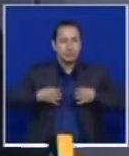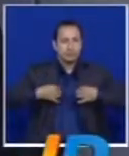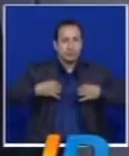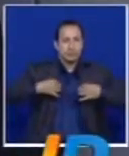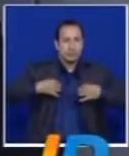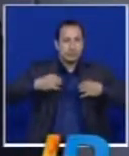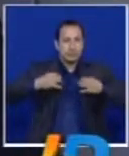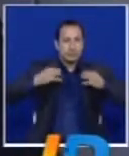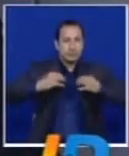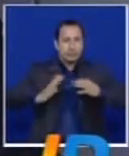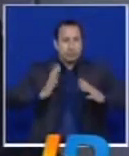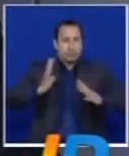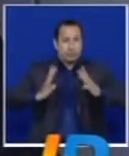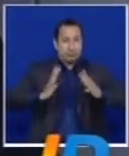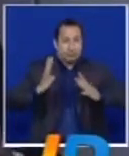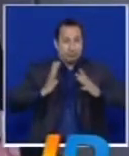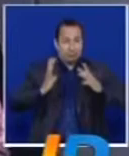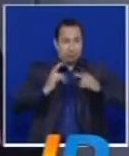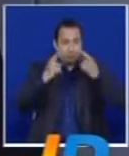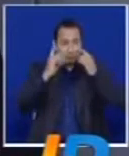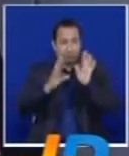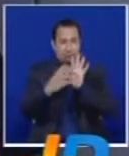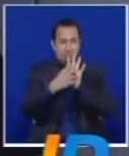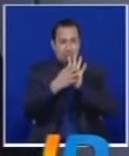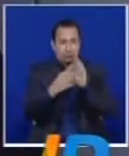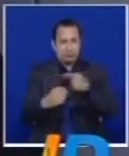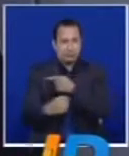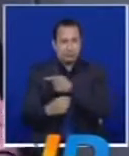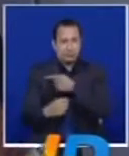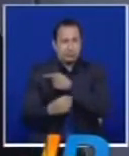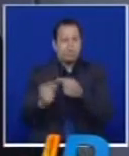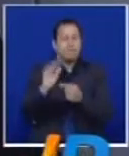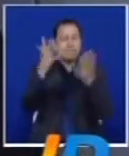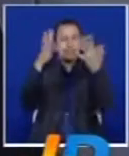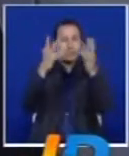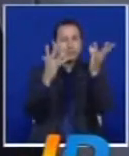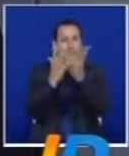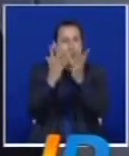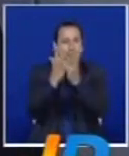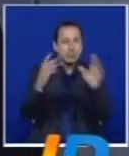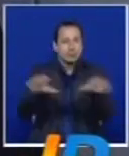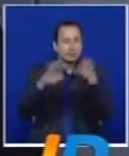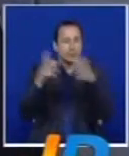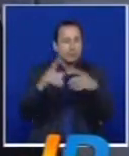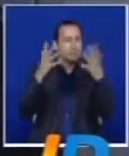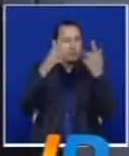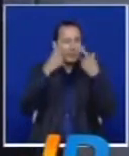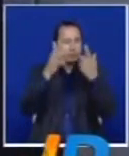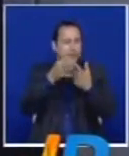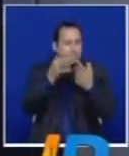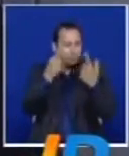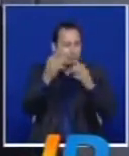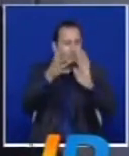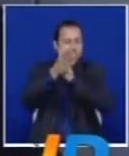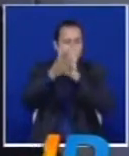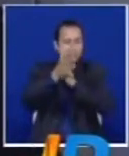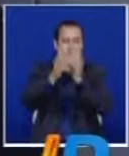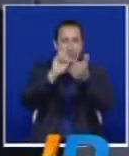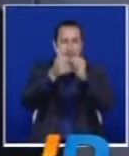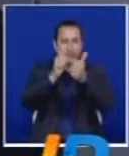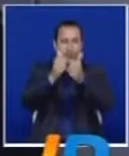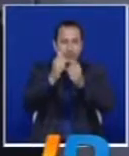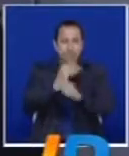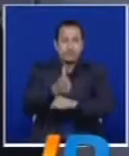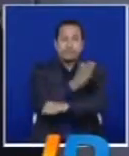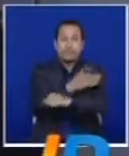de Orlando Marmolejo, la mejor tienda de trajes exclusivos para bodas, grados, fiestas y eventos especiales hemos hecho la información deportiva. No